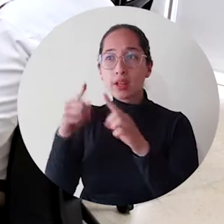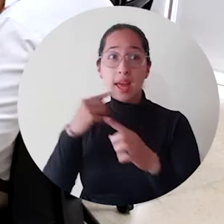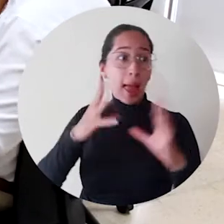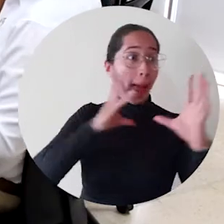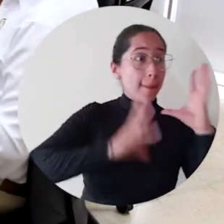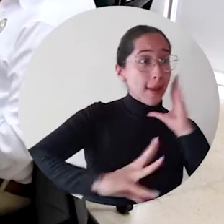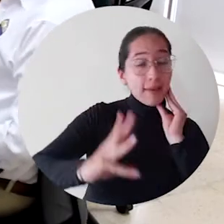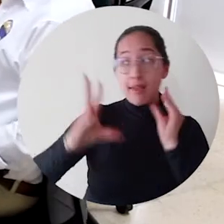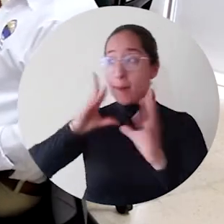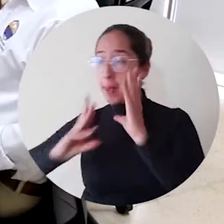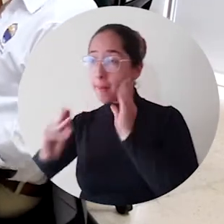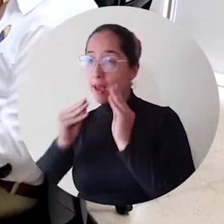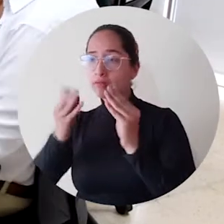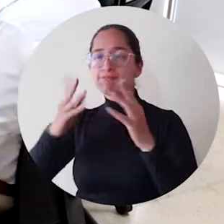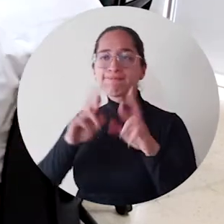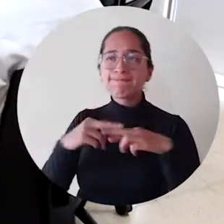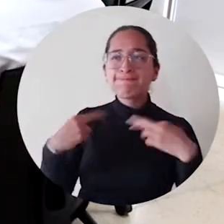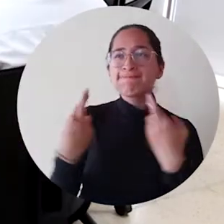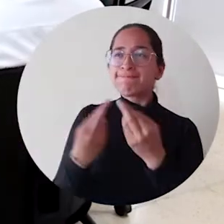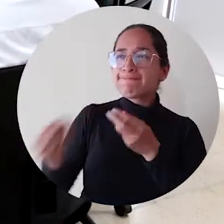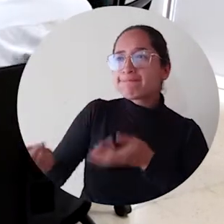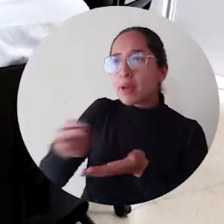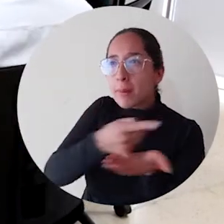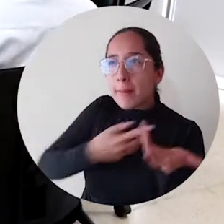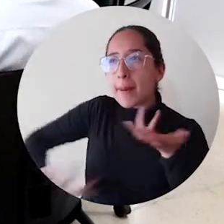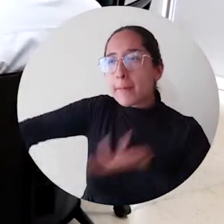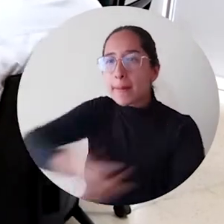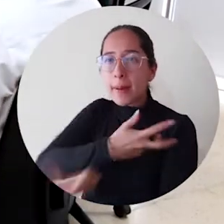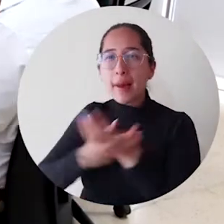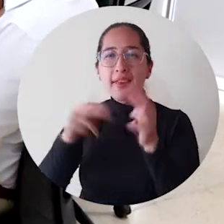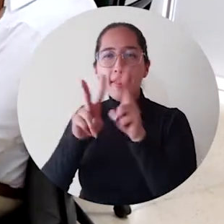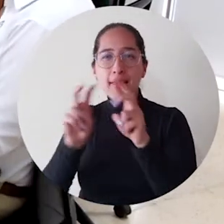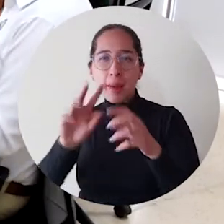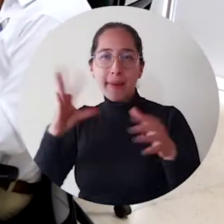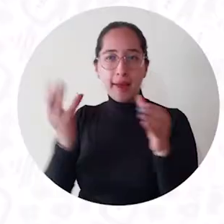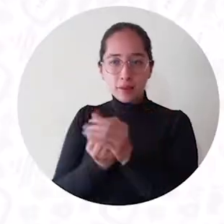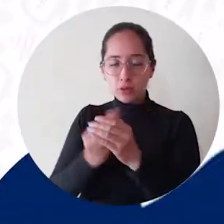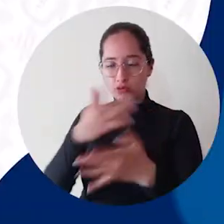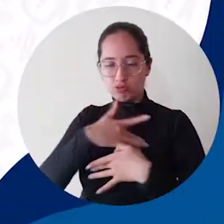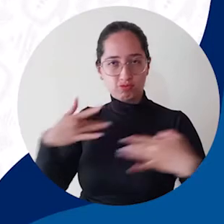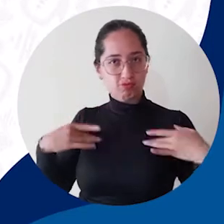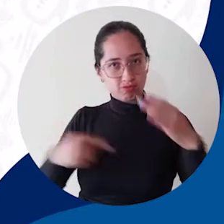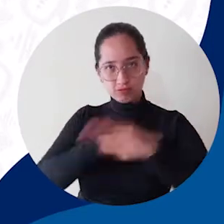experiencias en materia de admisión, inclusión, género, bienestar y salud integral.